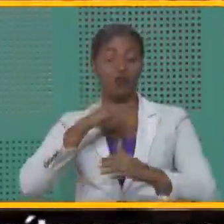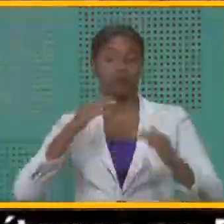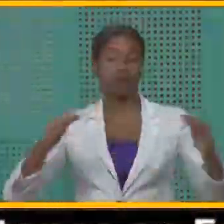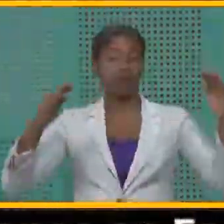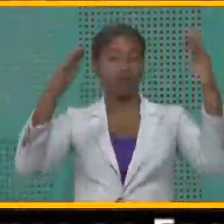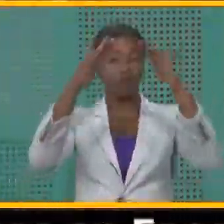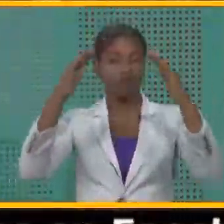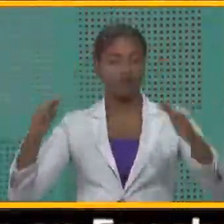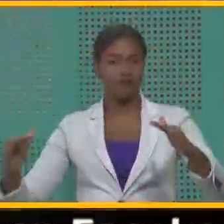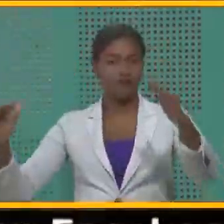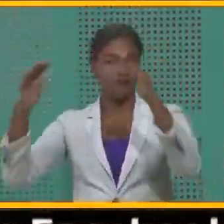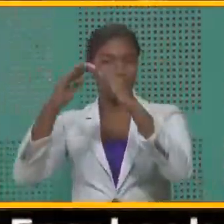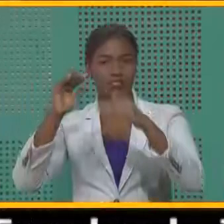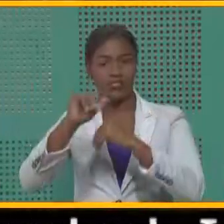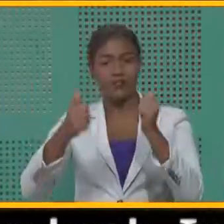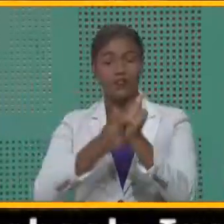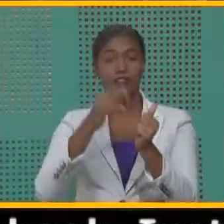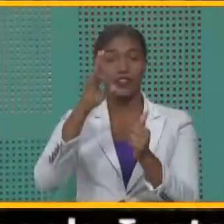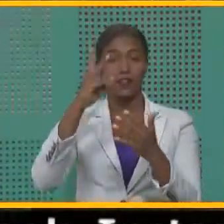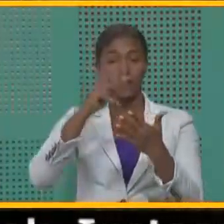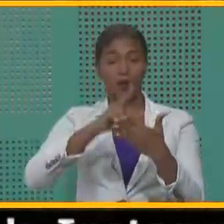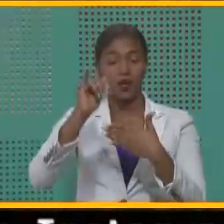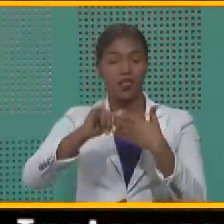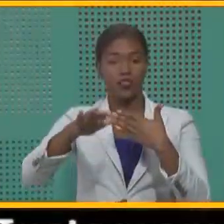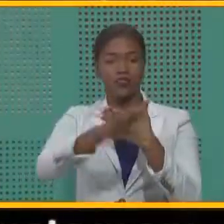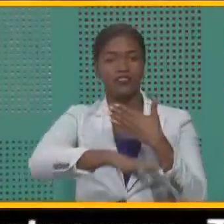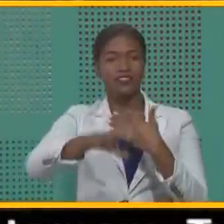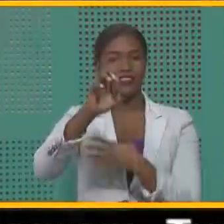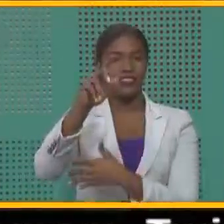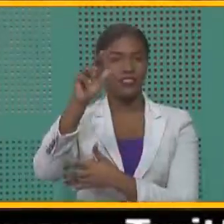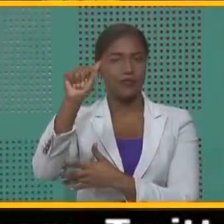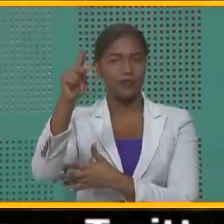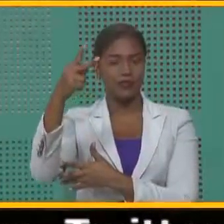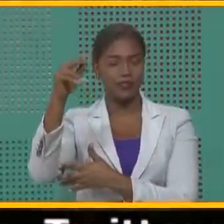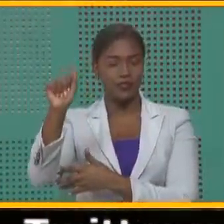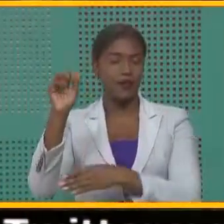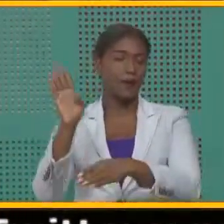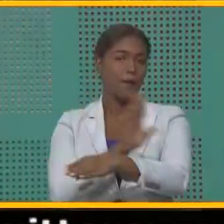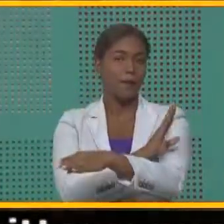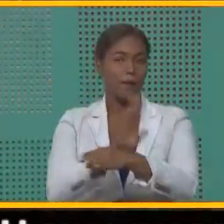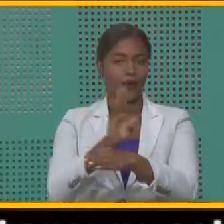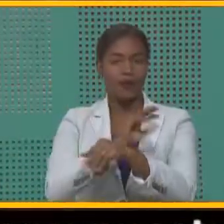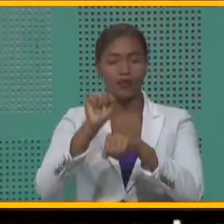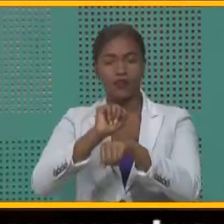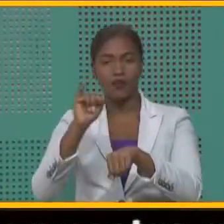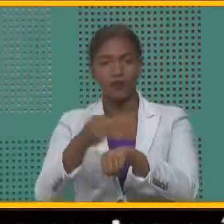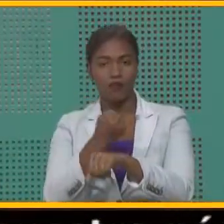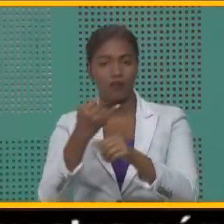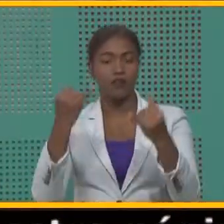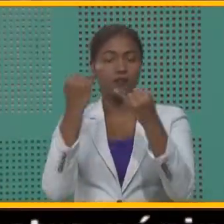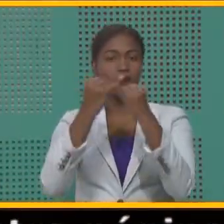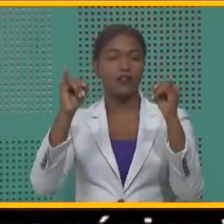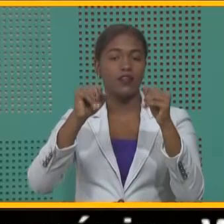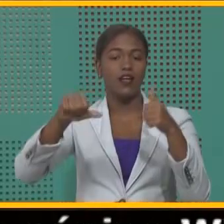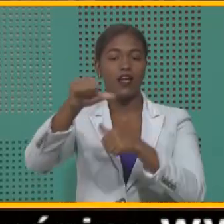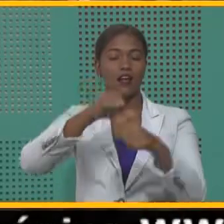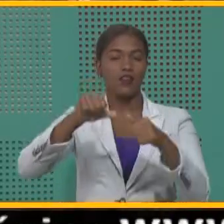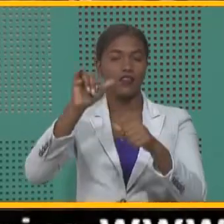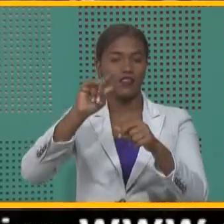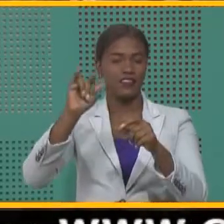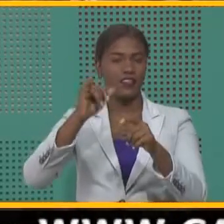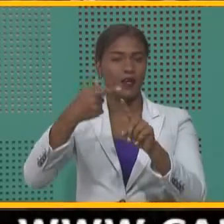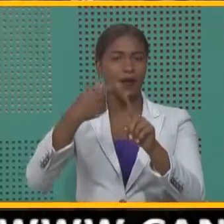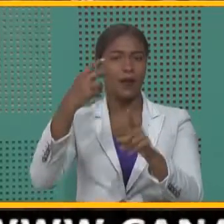siete proyectos agroforestales en zonas altas de Lías Piña, Barahona, San Juan de la Maguana, Independencia, Azoa y Bauruco.